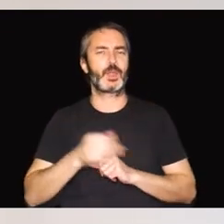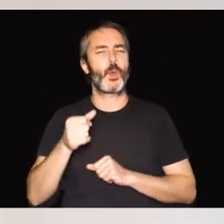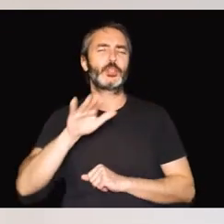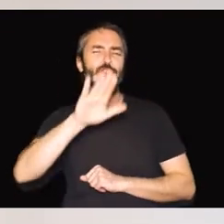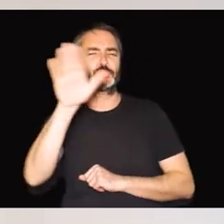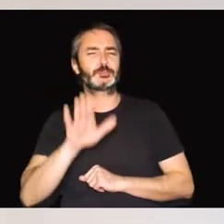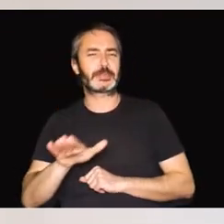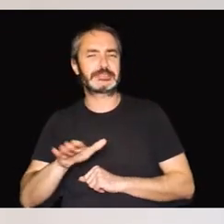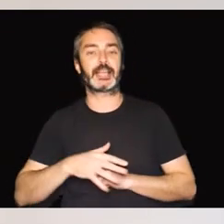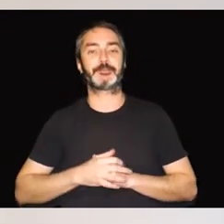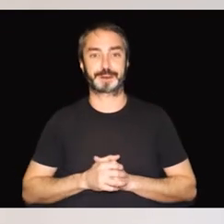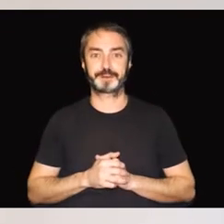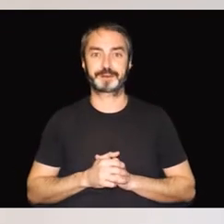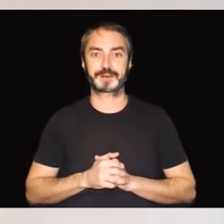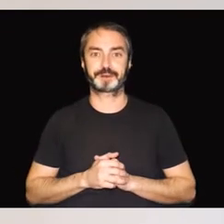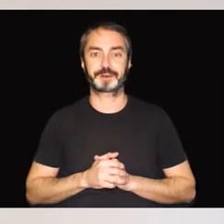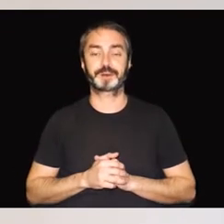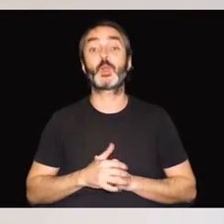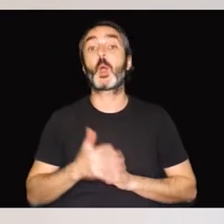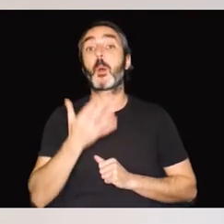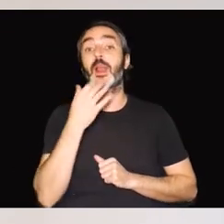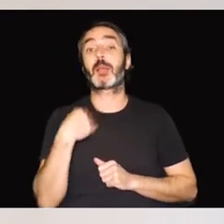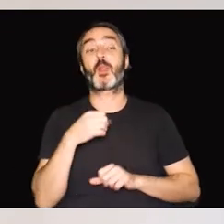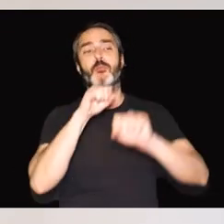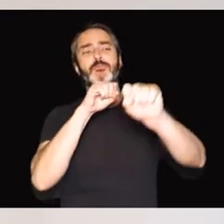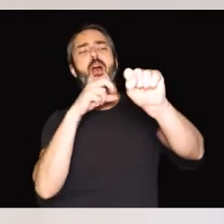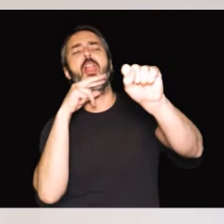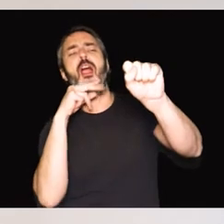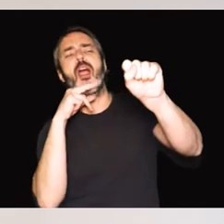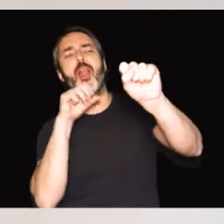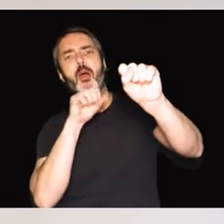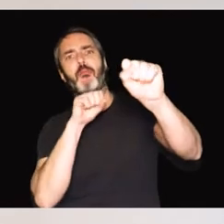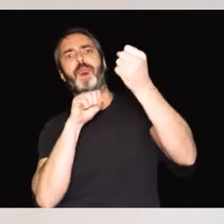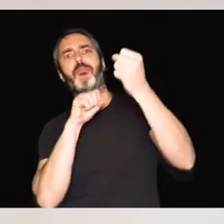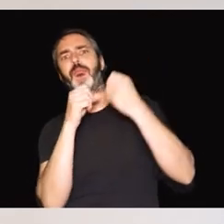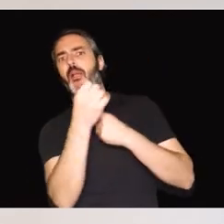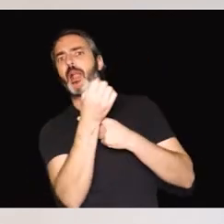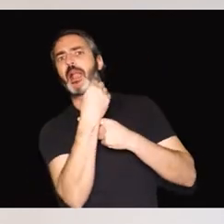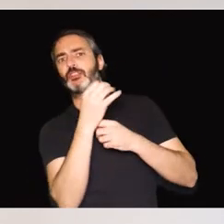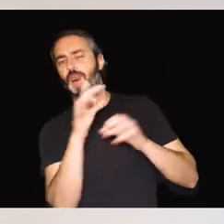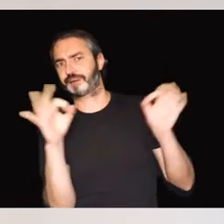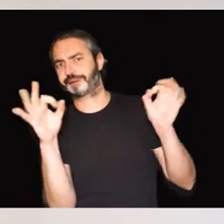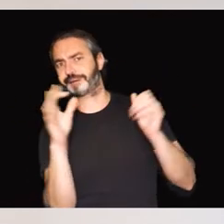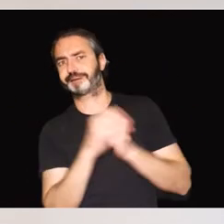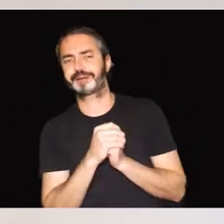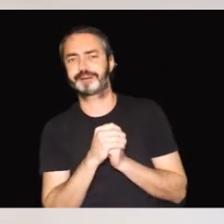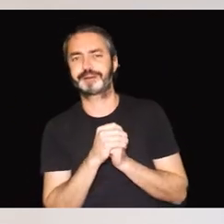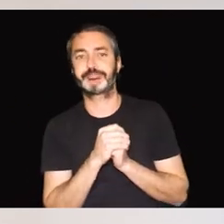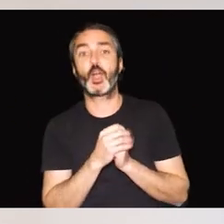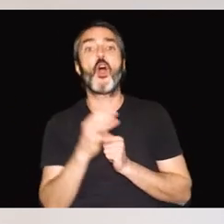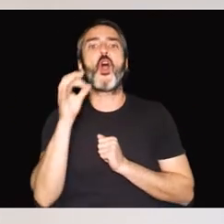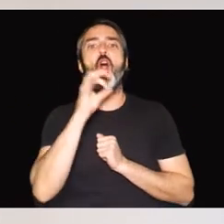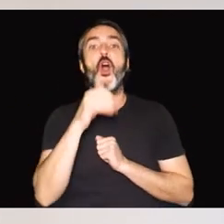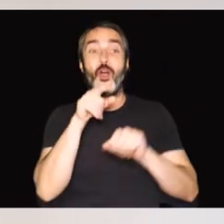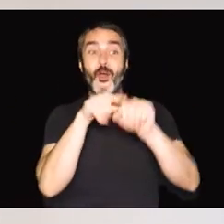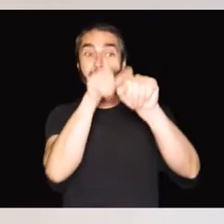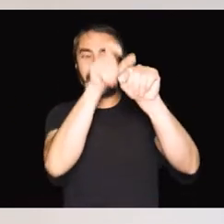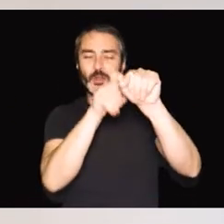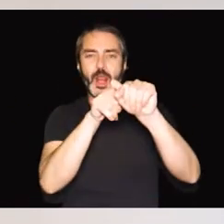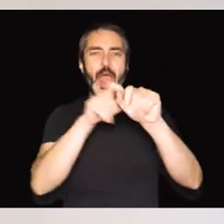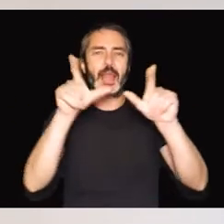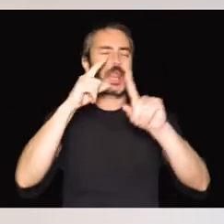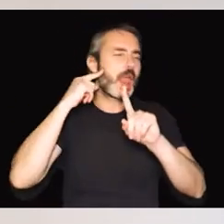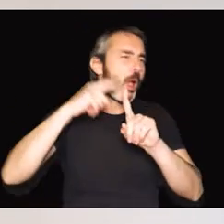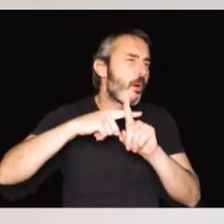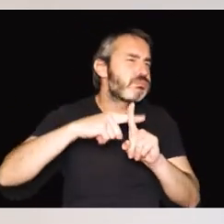sospechar. No responde cuando se le habla desde detrás. Necesita subir mucho el volumen de